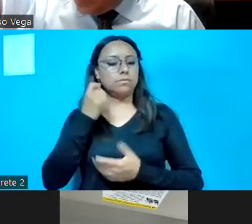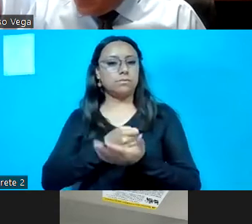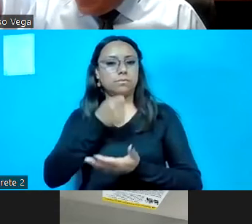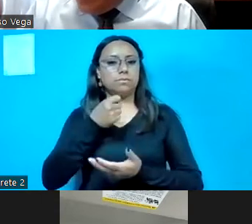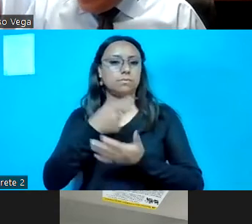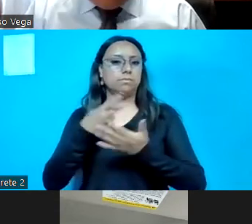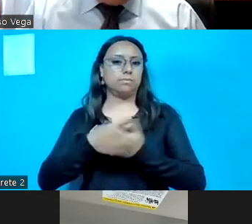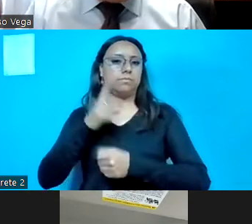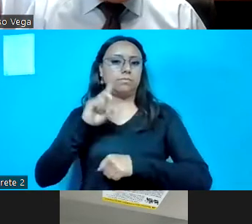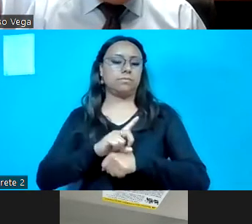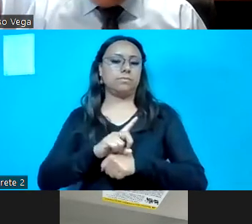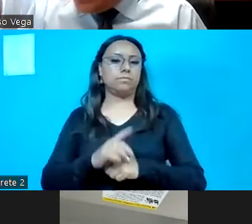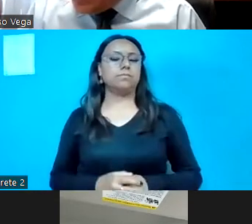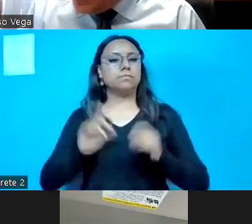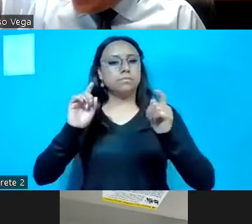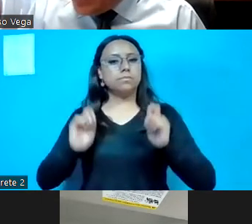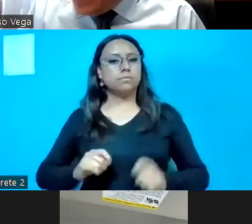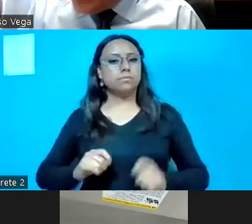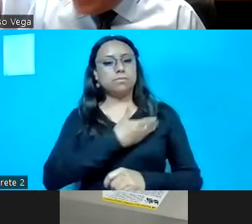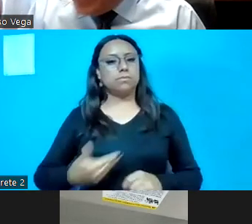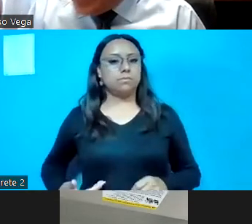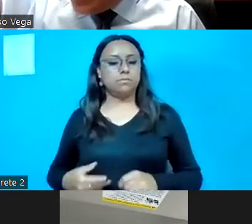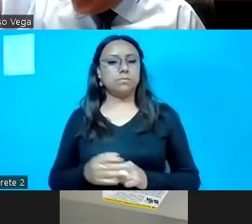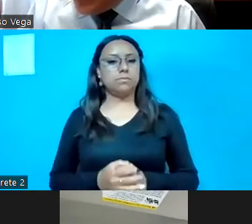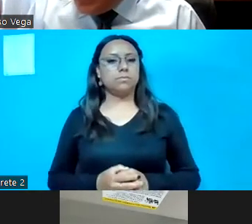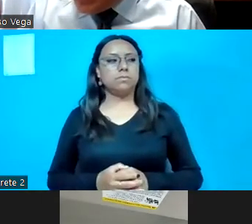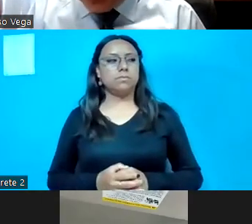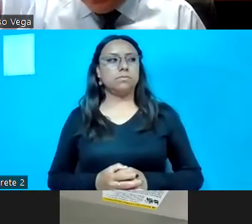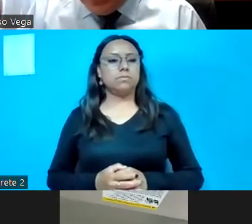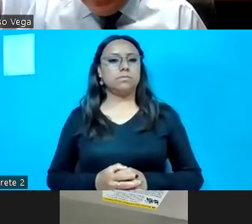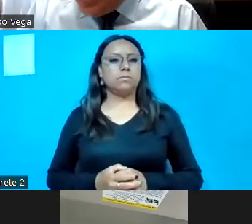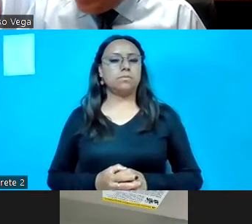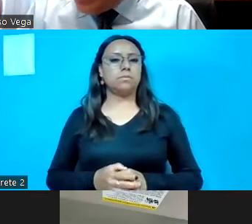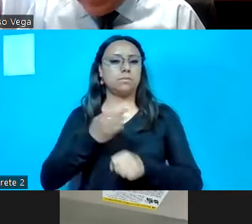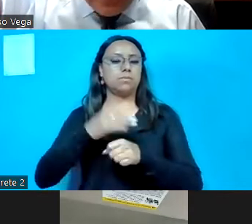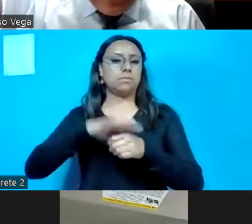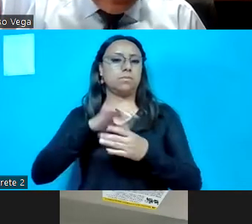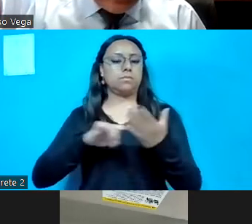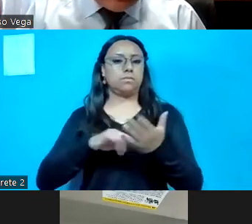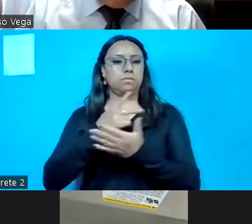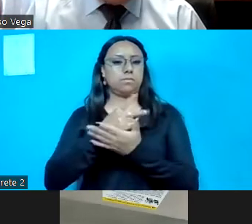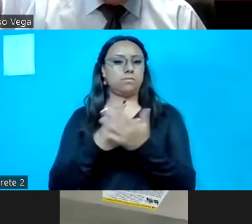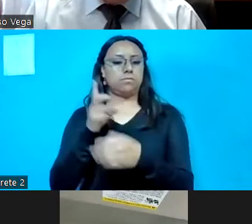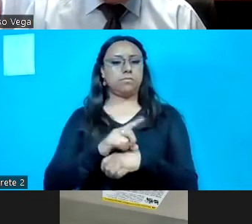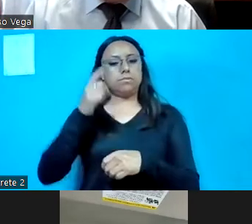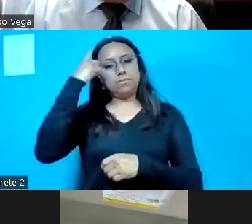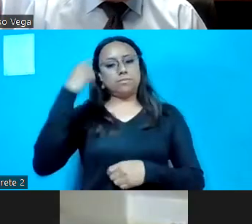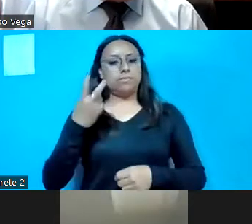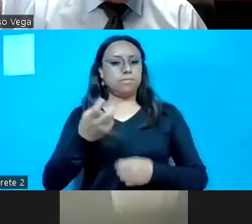del día. Por instrucciones del presidente, procederé a pasar a someter a votación el orden del día para esta sesión.